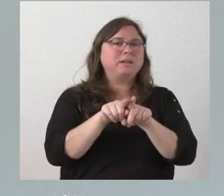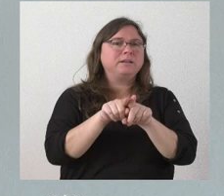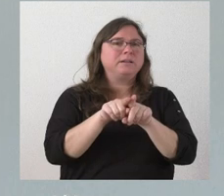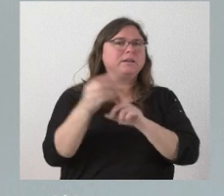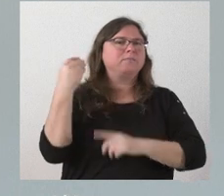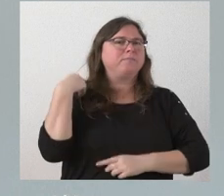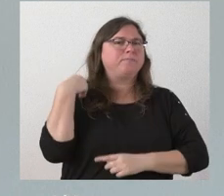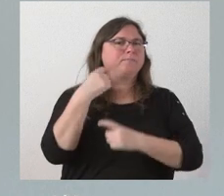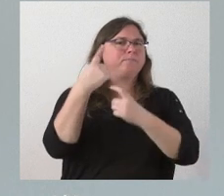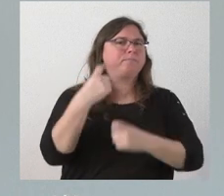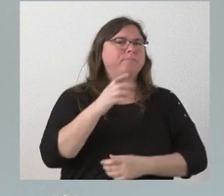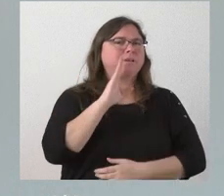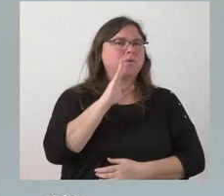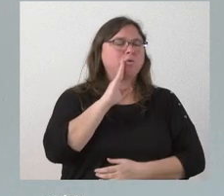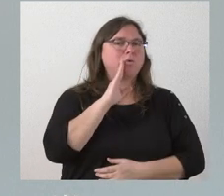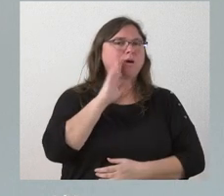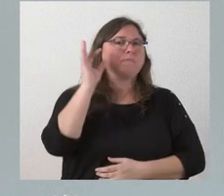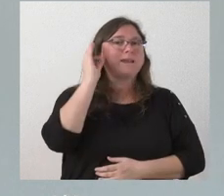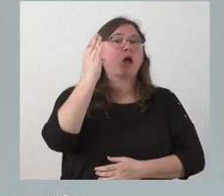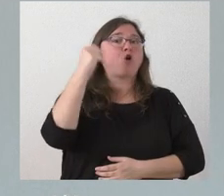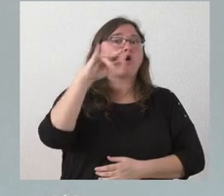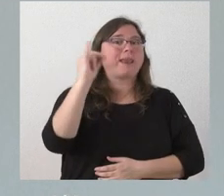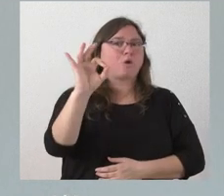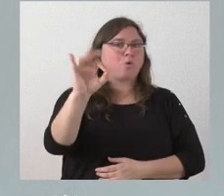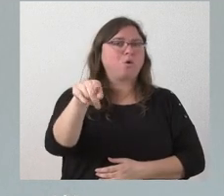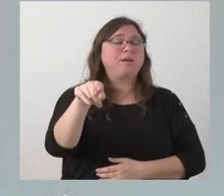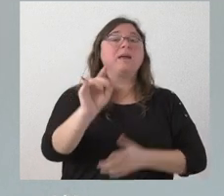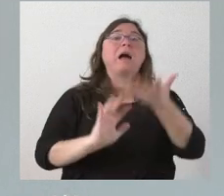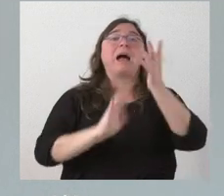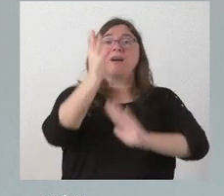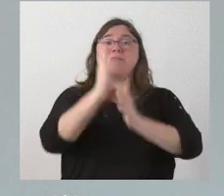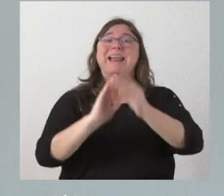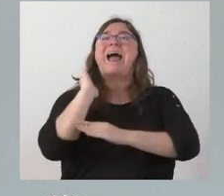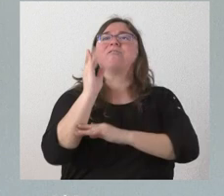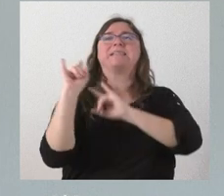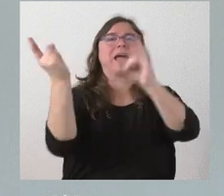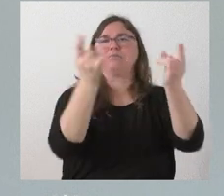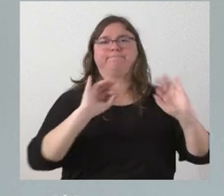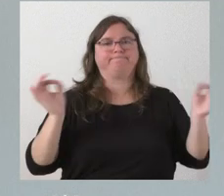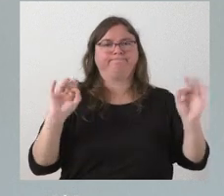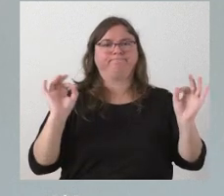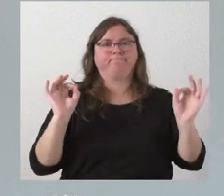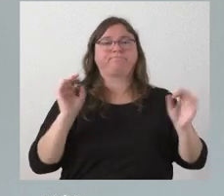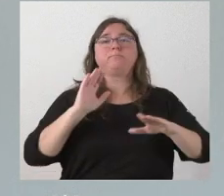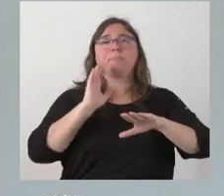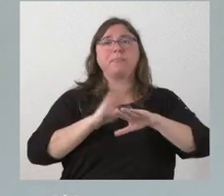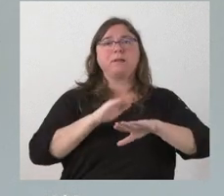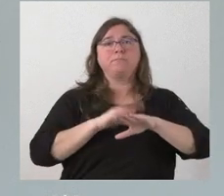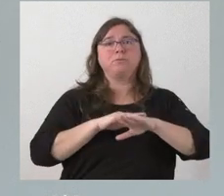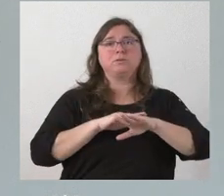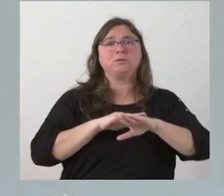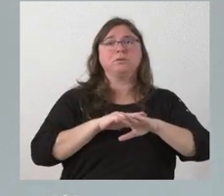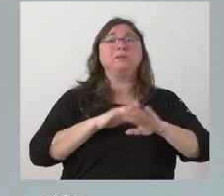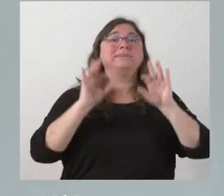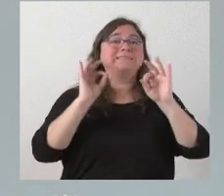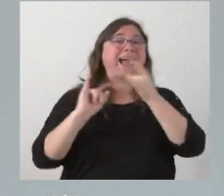planteado la señora Cornejo no afectó ese incendio arbolado en nuestra comunidad autónoma y por tanto la afección respecto